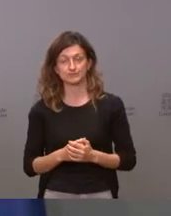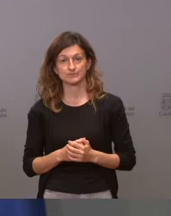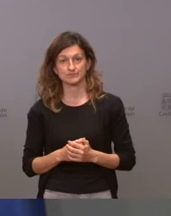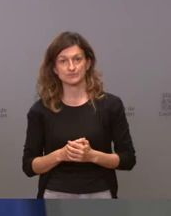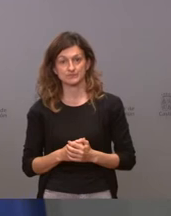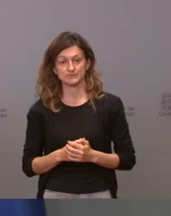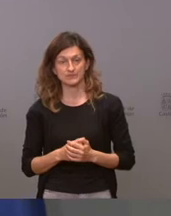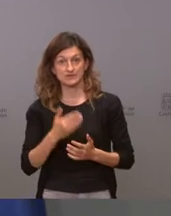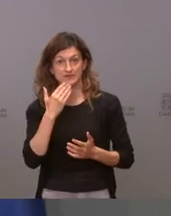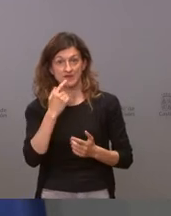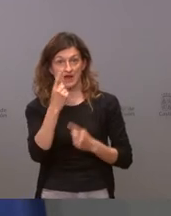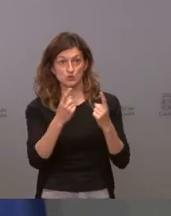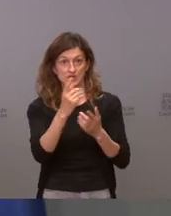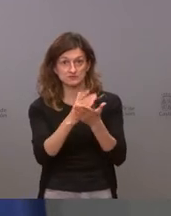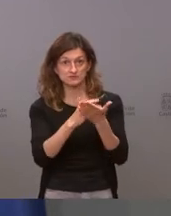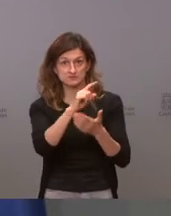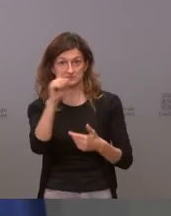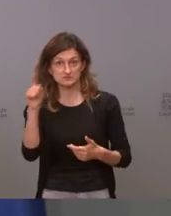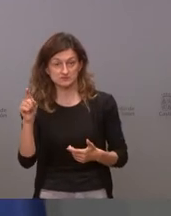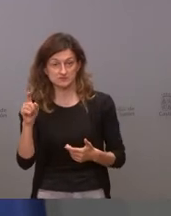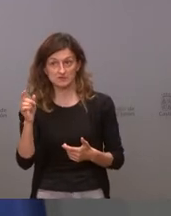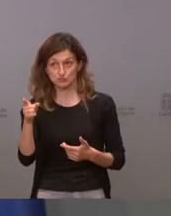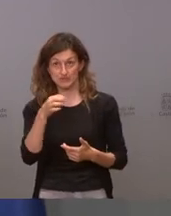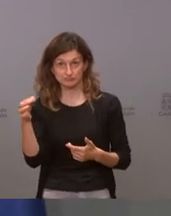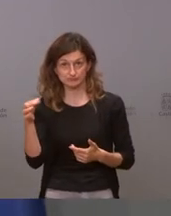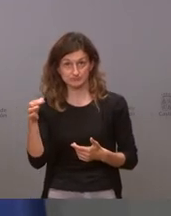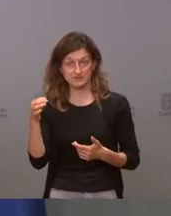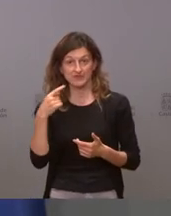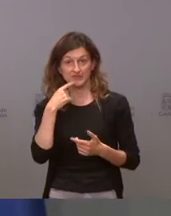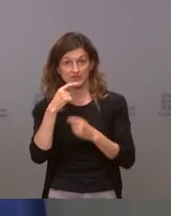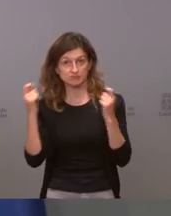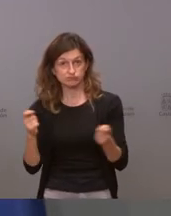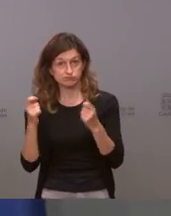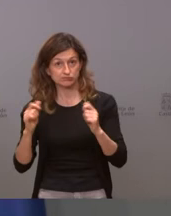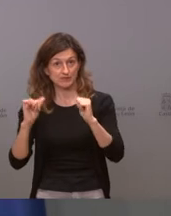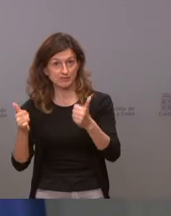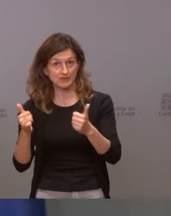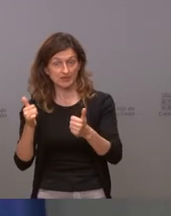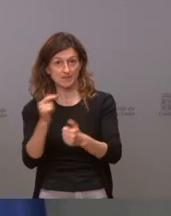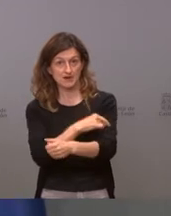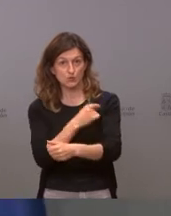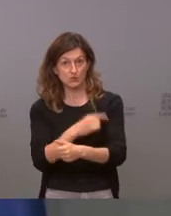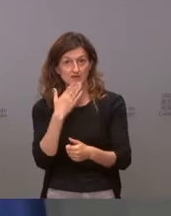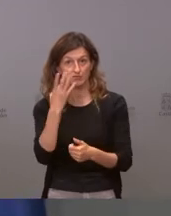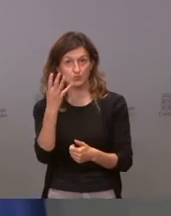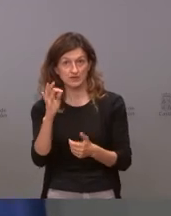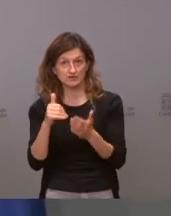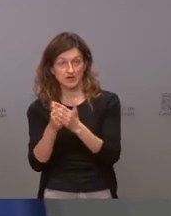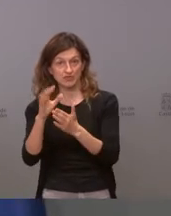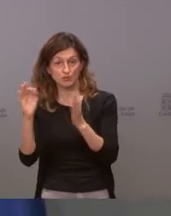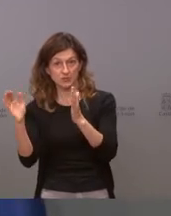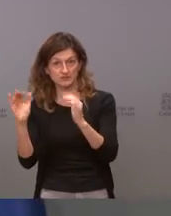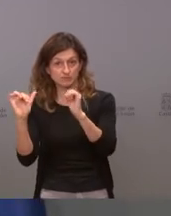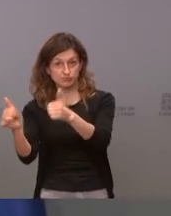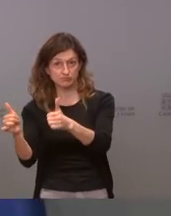que haya comunidades como usted muy bien dice que anuncien inicios de vacunaciones entre 40 y